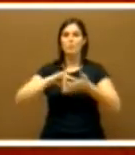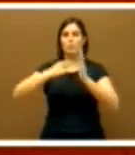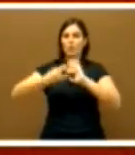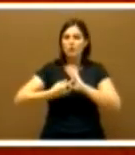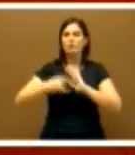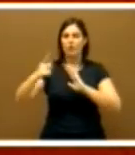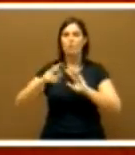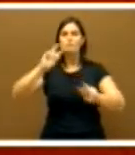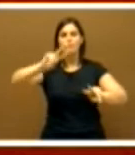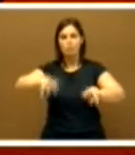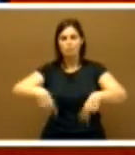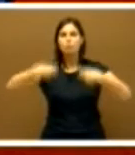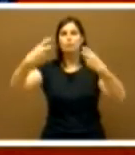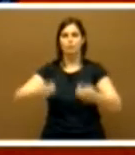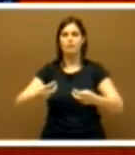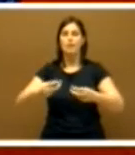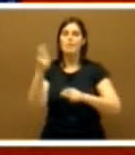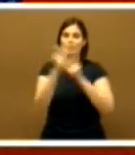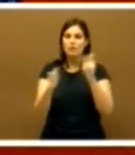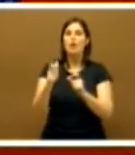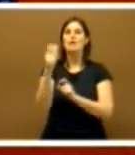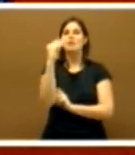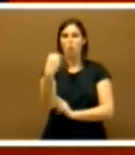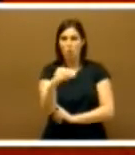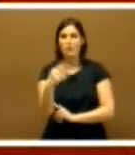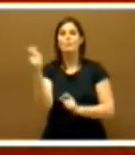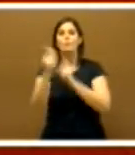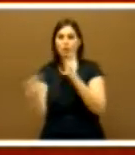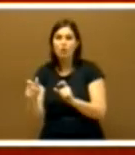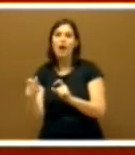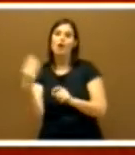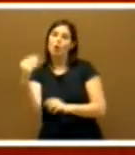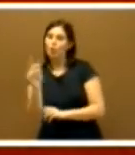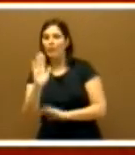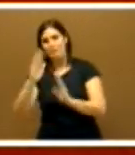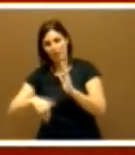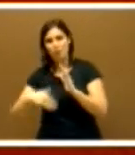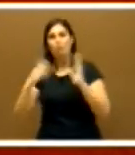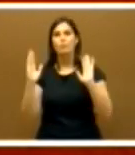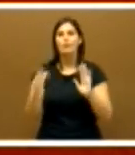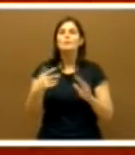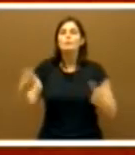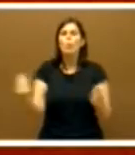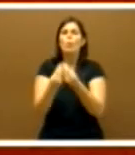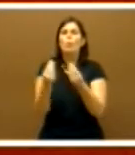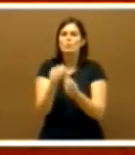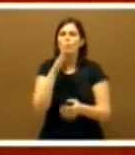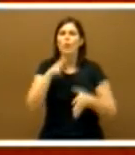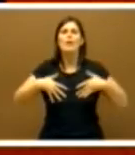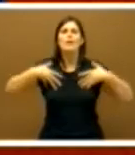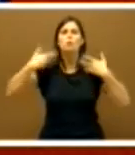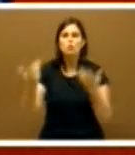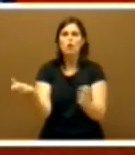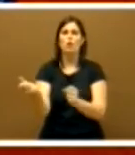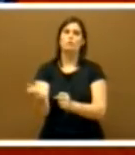joven, de gente no tan joven que se han unido para trabajar con ilusión, con experiencia y